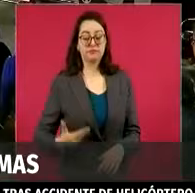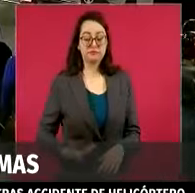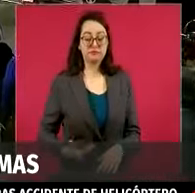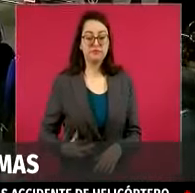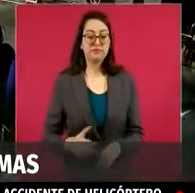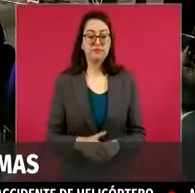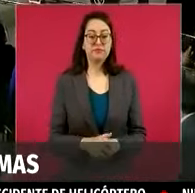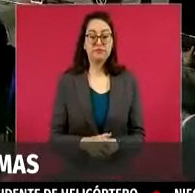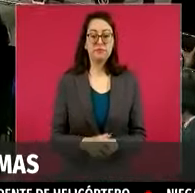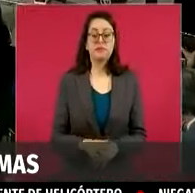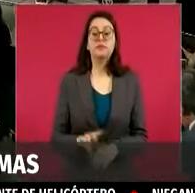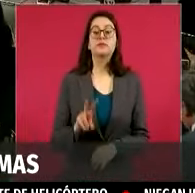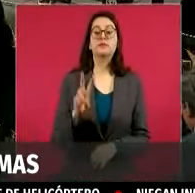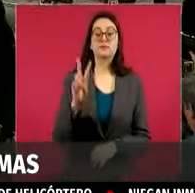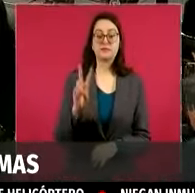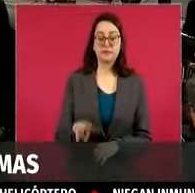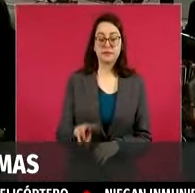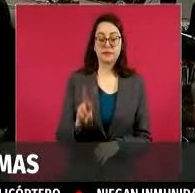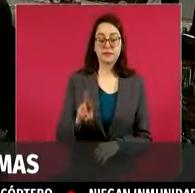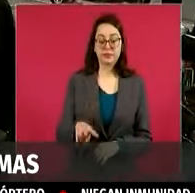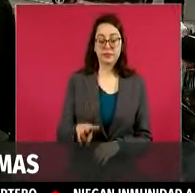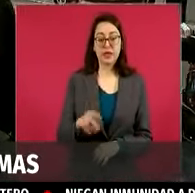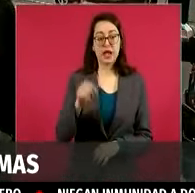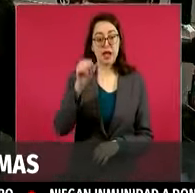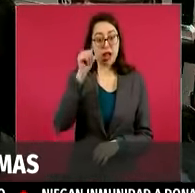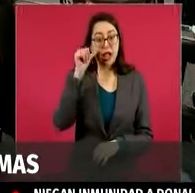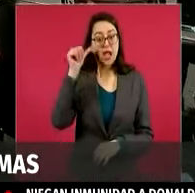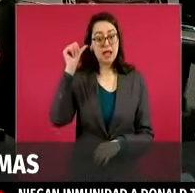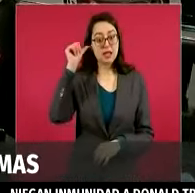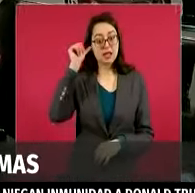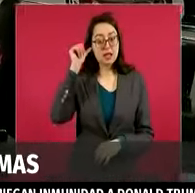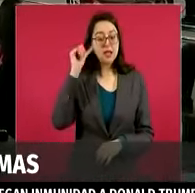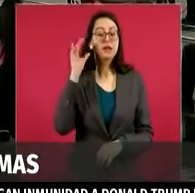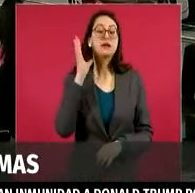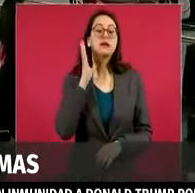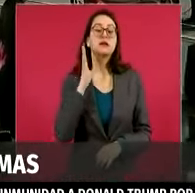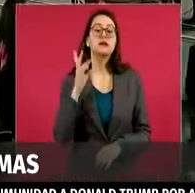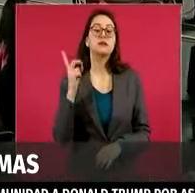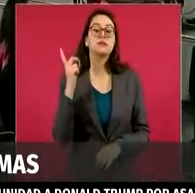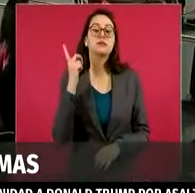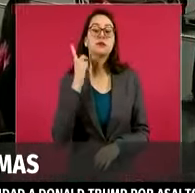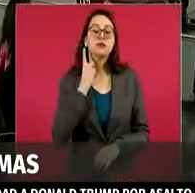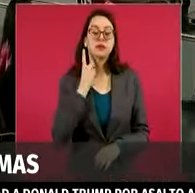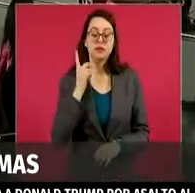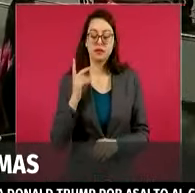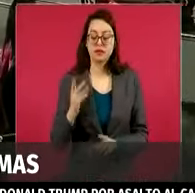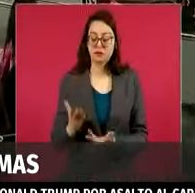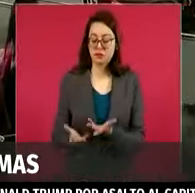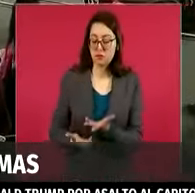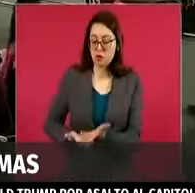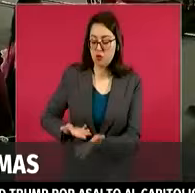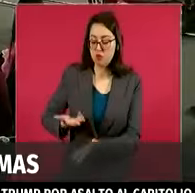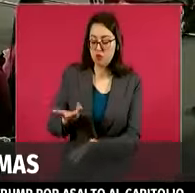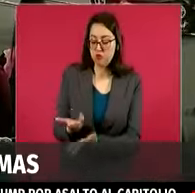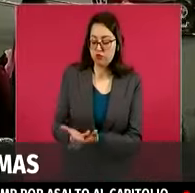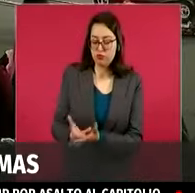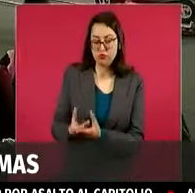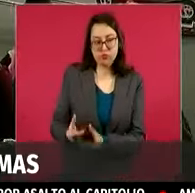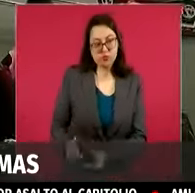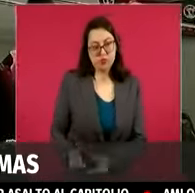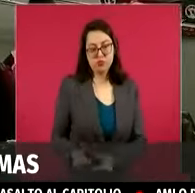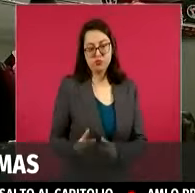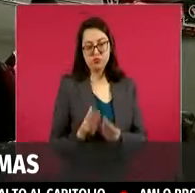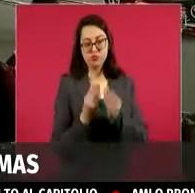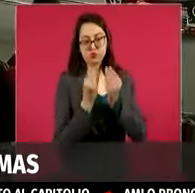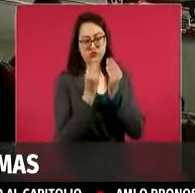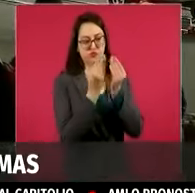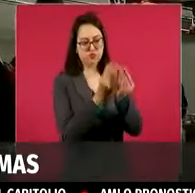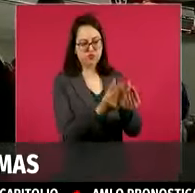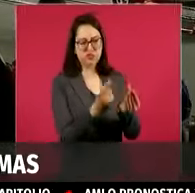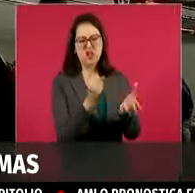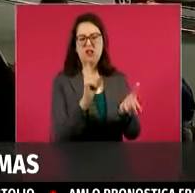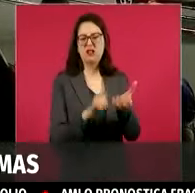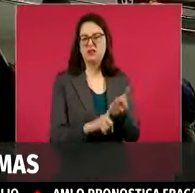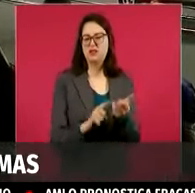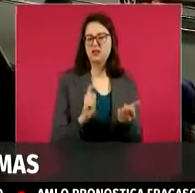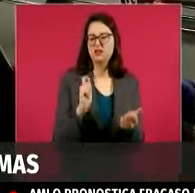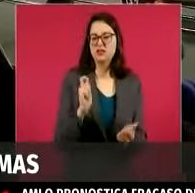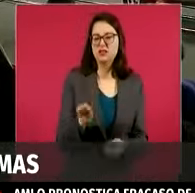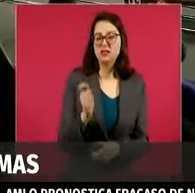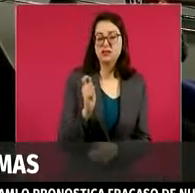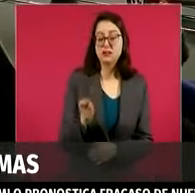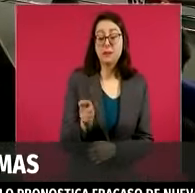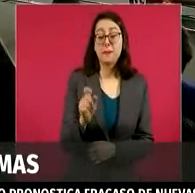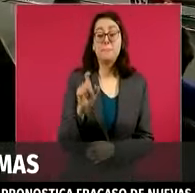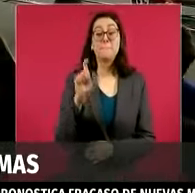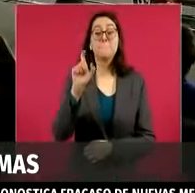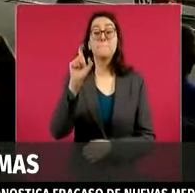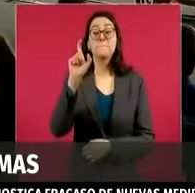siempre, y lo dije en el pasado, pues siempre que se plantea una reforma, cuando menos en el marco electoral, pues también la